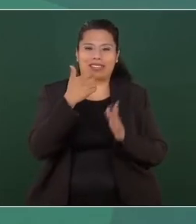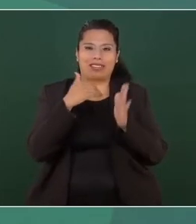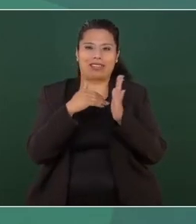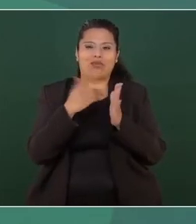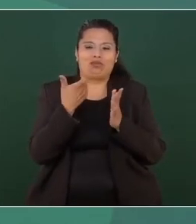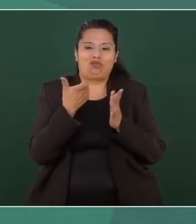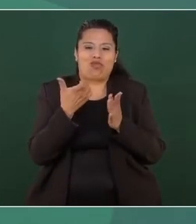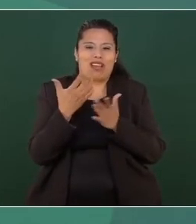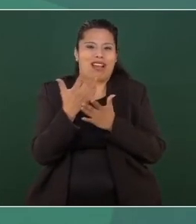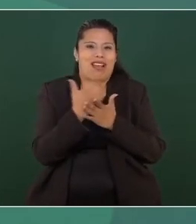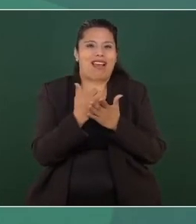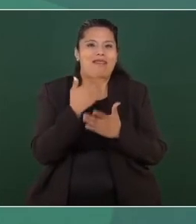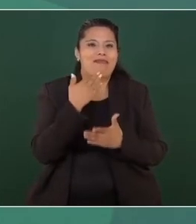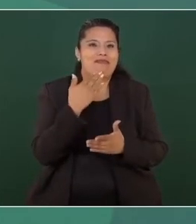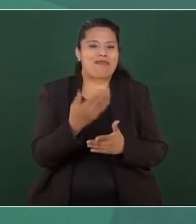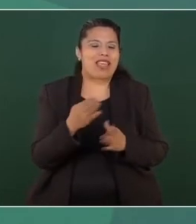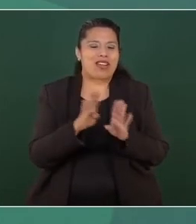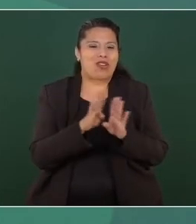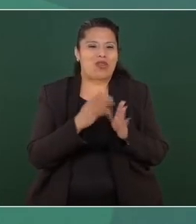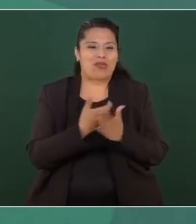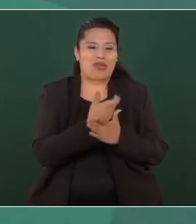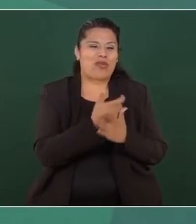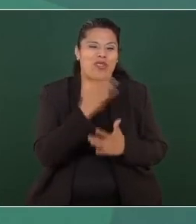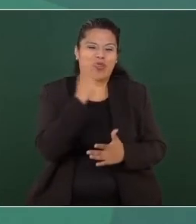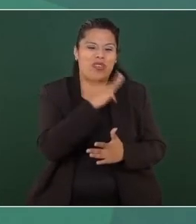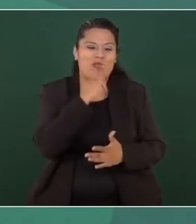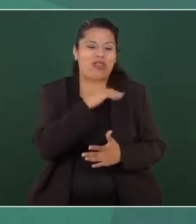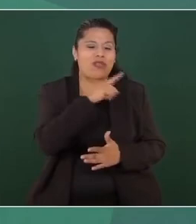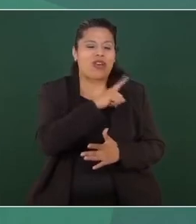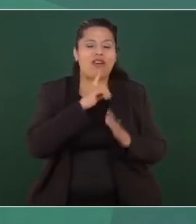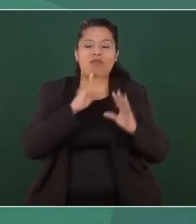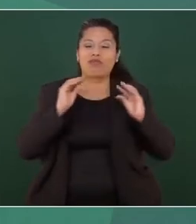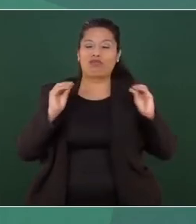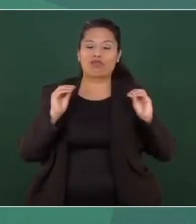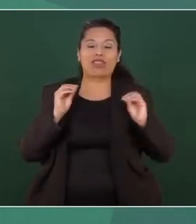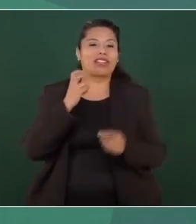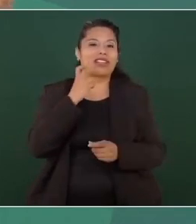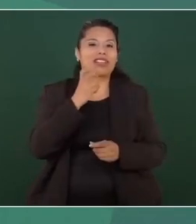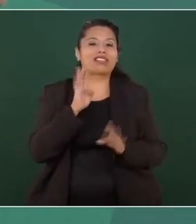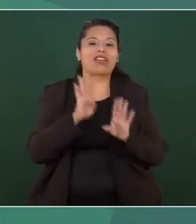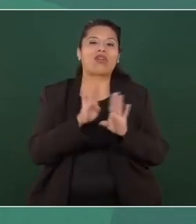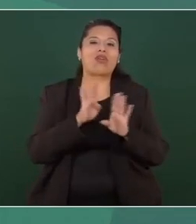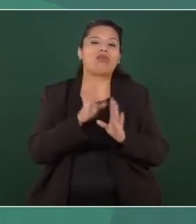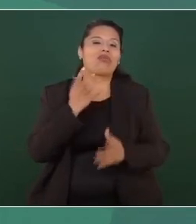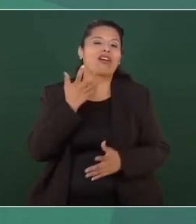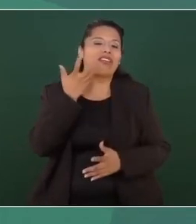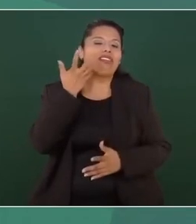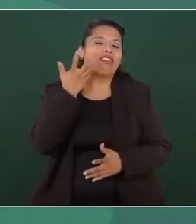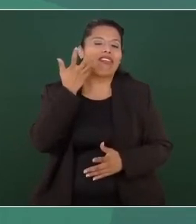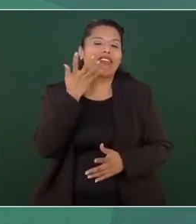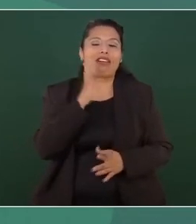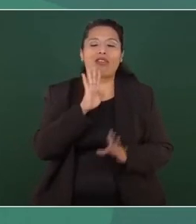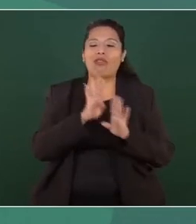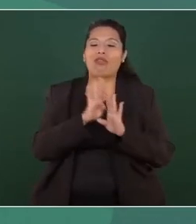por simular, por fingir,